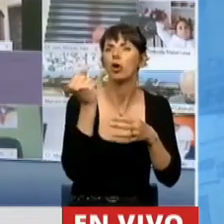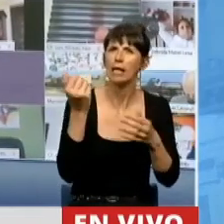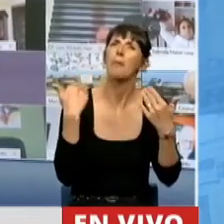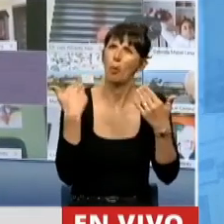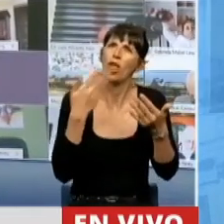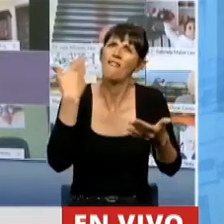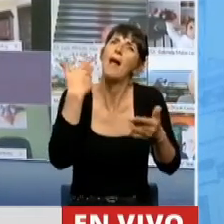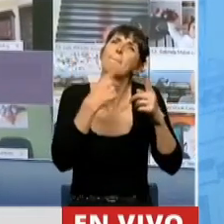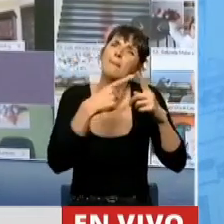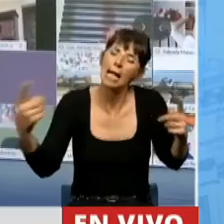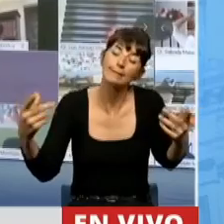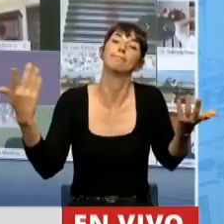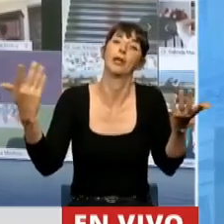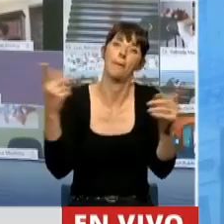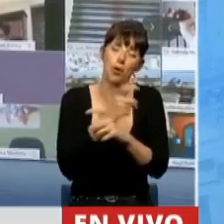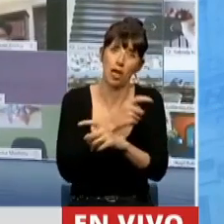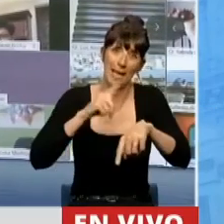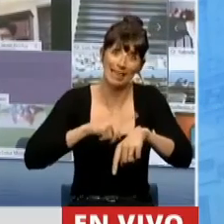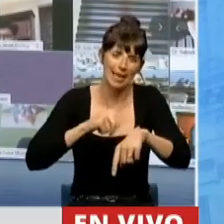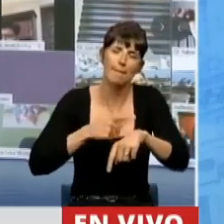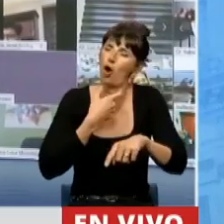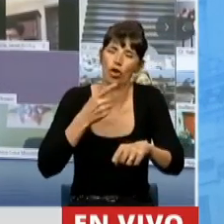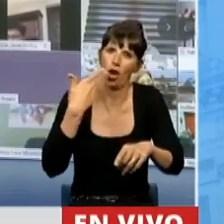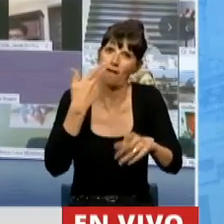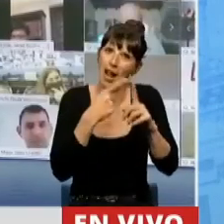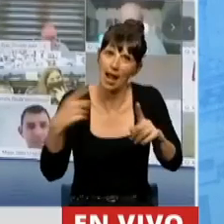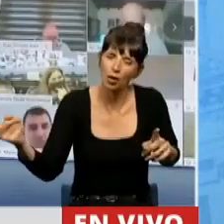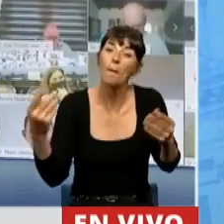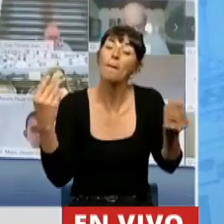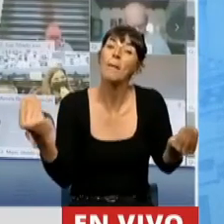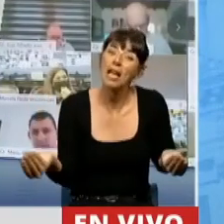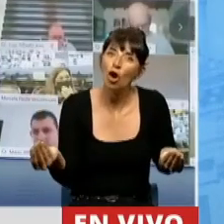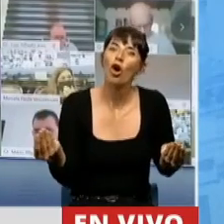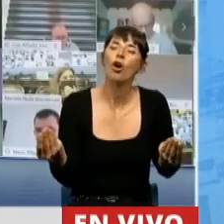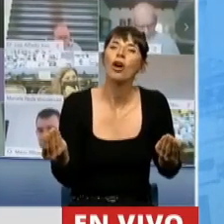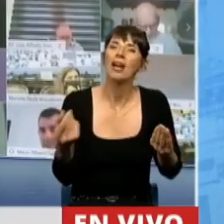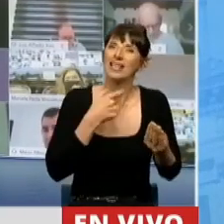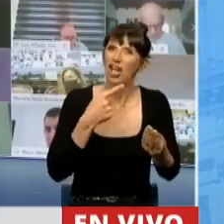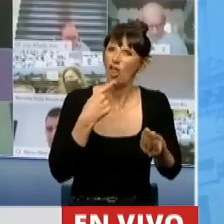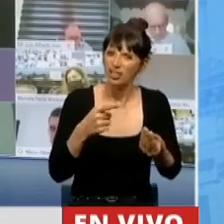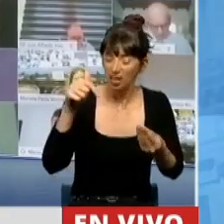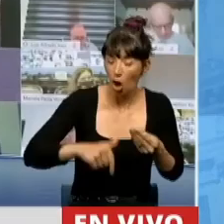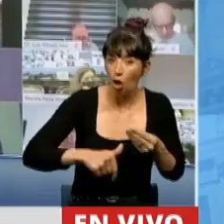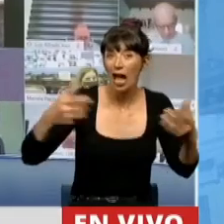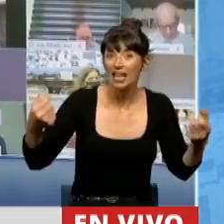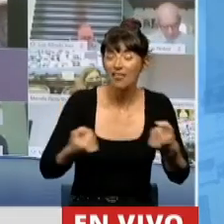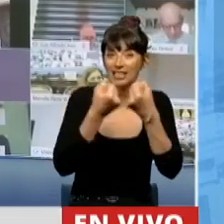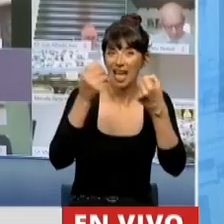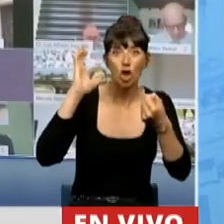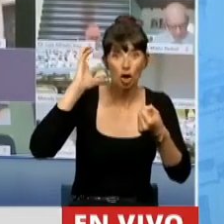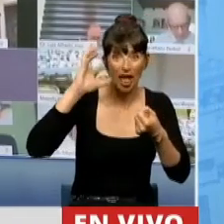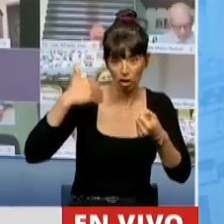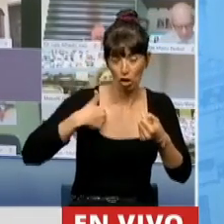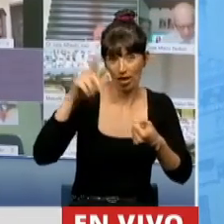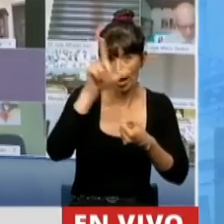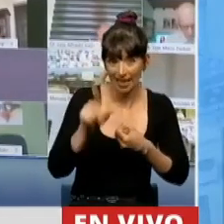muchísimo, el tiempo no lo permite, no quiero extenderme, pero quiero decir que en este centenario aniversario de la radio en la República,